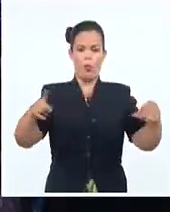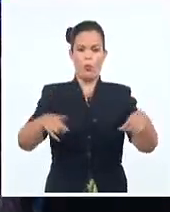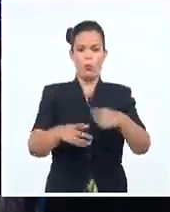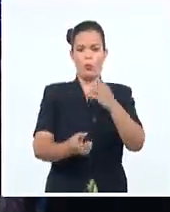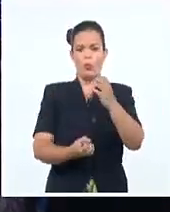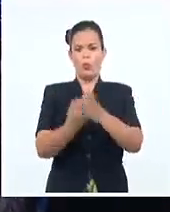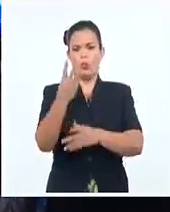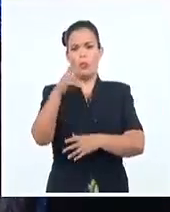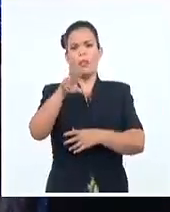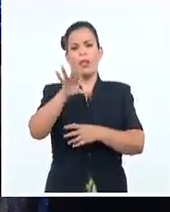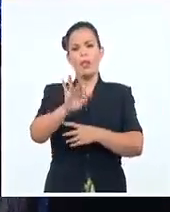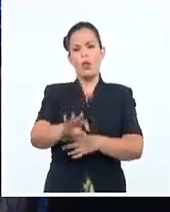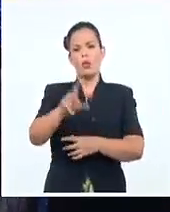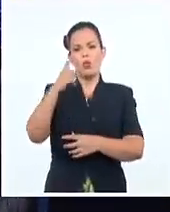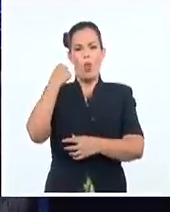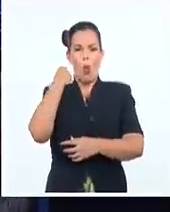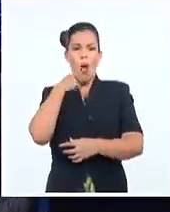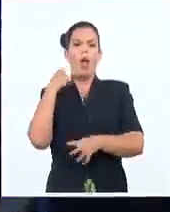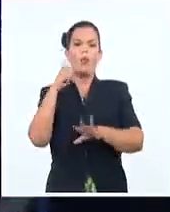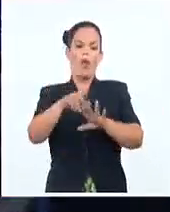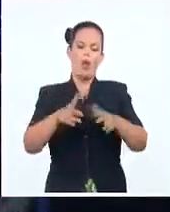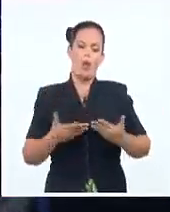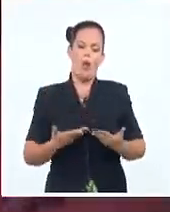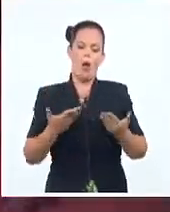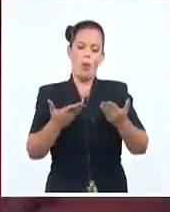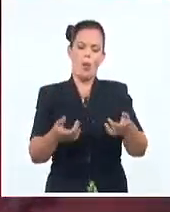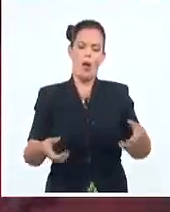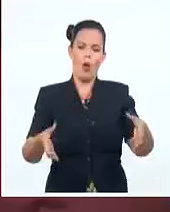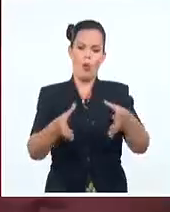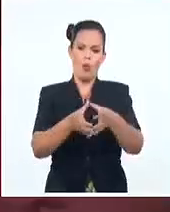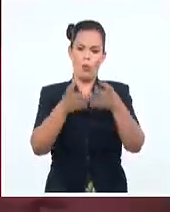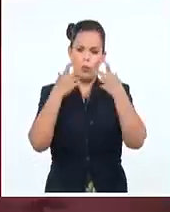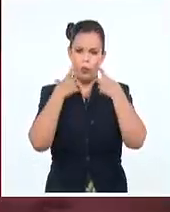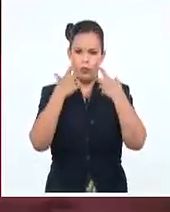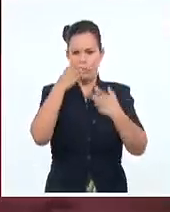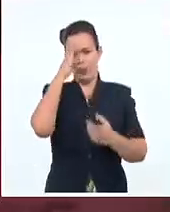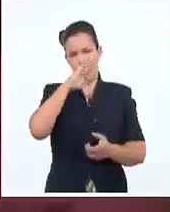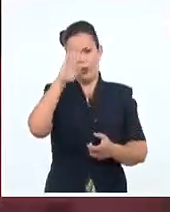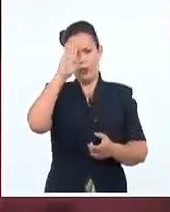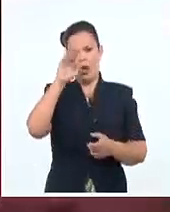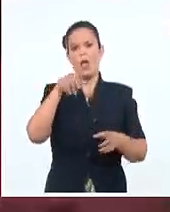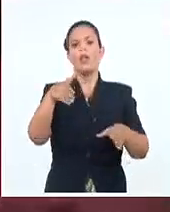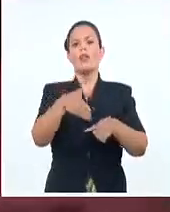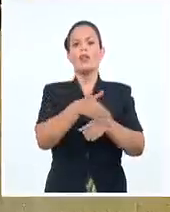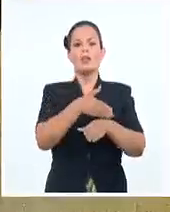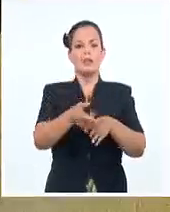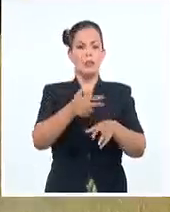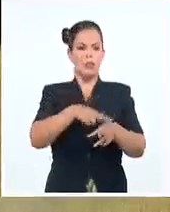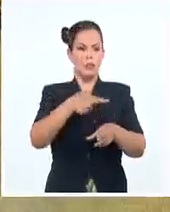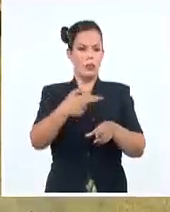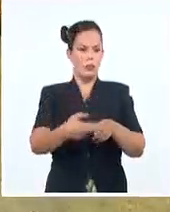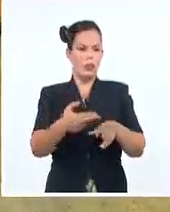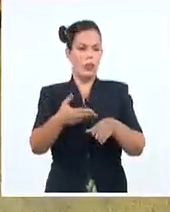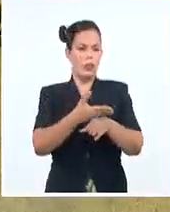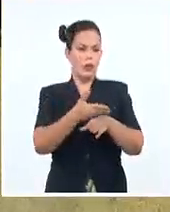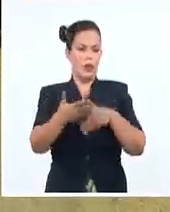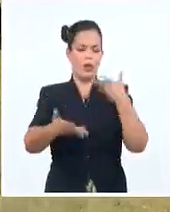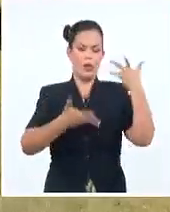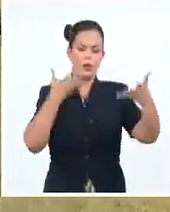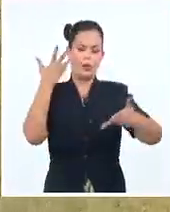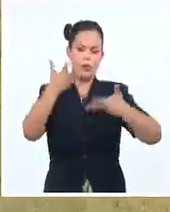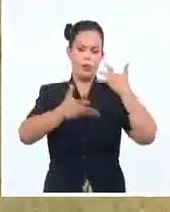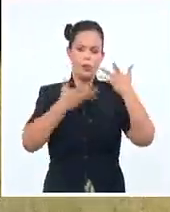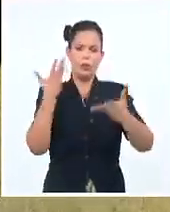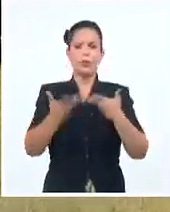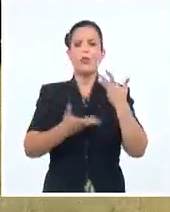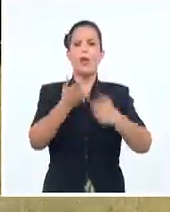rindieron homenaje a uno de los colectivos más populares del país y a quien con célebres y extensos espectáculos se ha ganado la aceptación y el